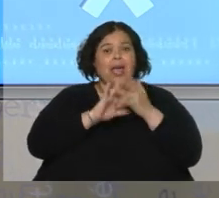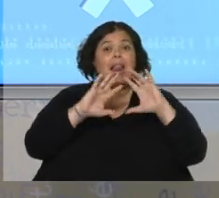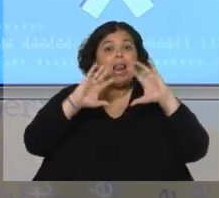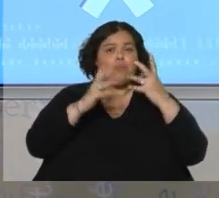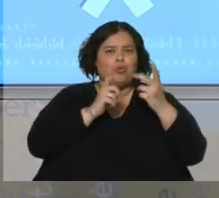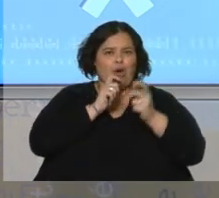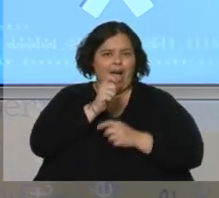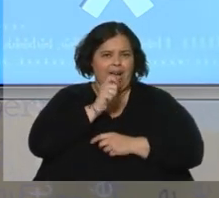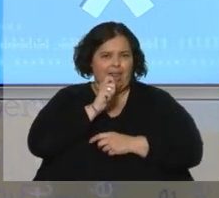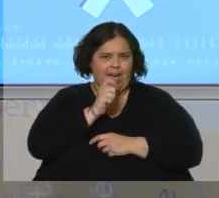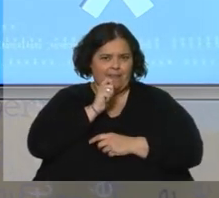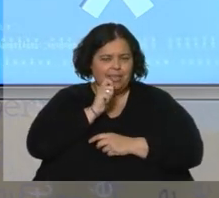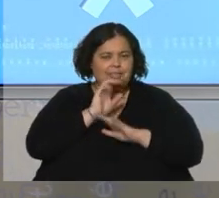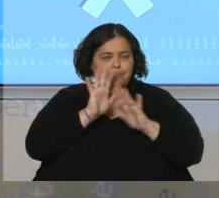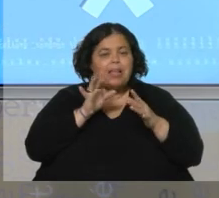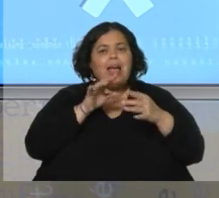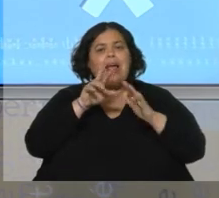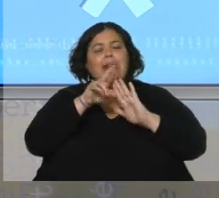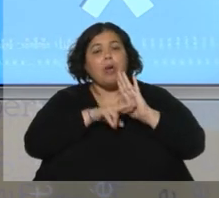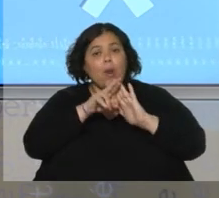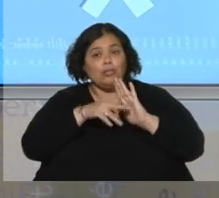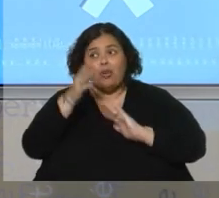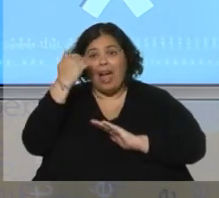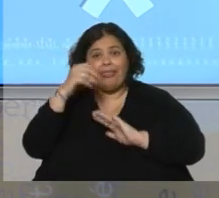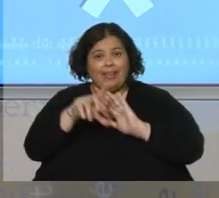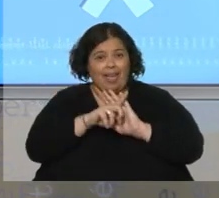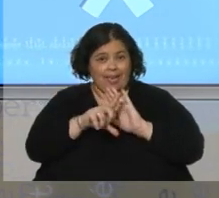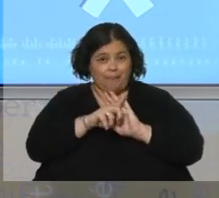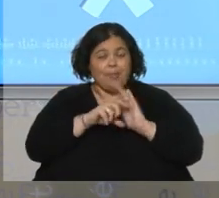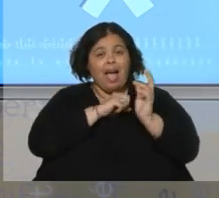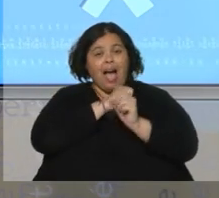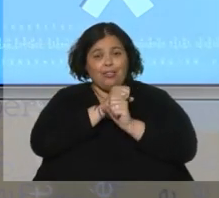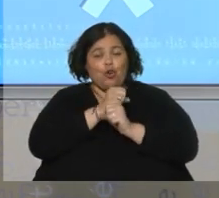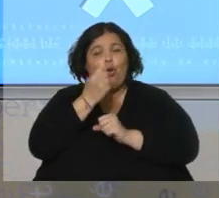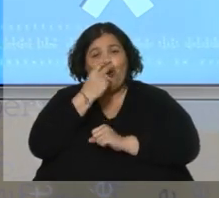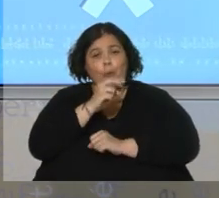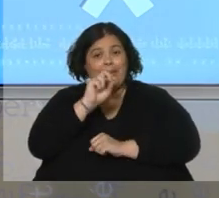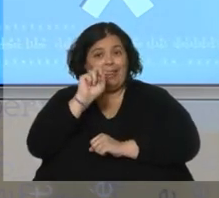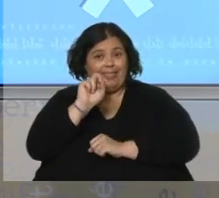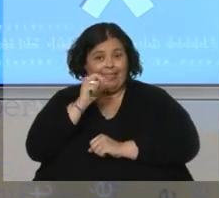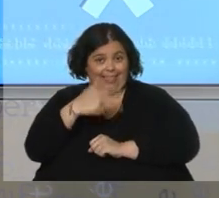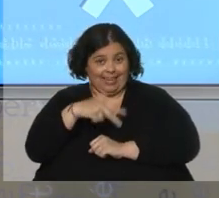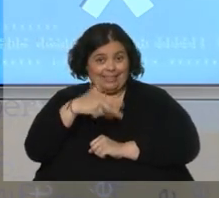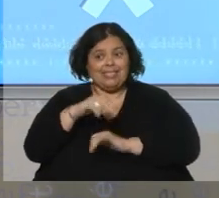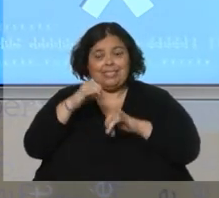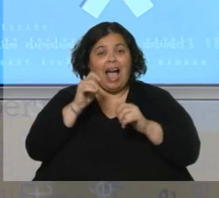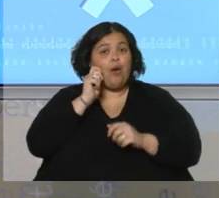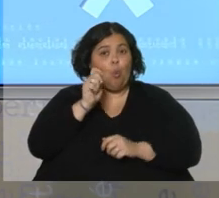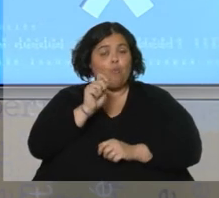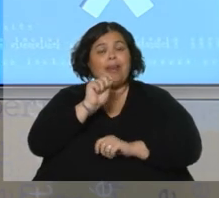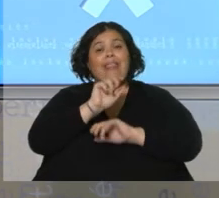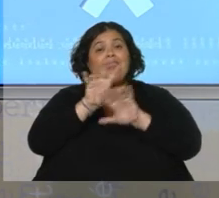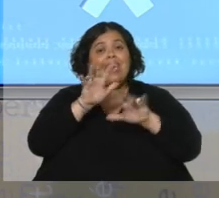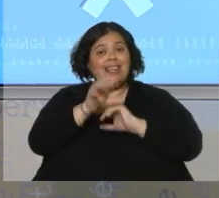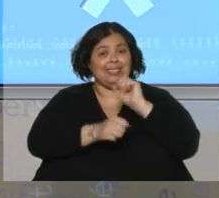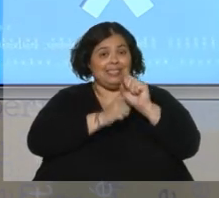regulación que se dio sobre este mercado a partir del año 2013 en Uruguay. A 10 años de esta ley, ¿cuánto hemos avanzado